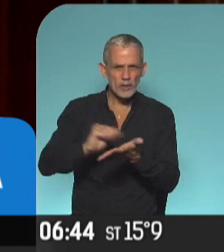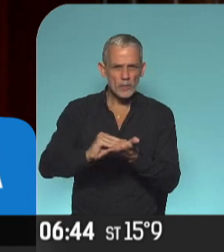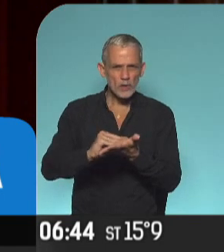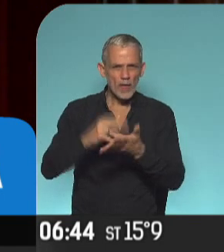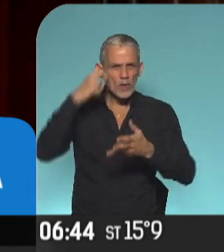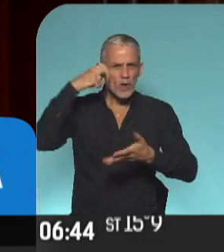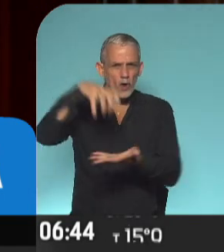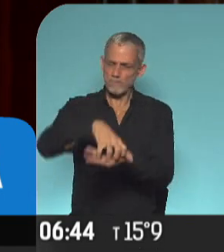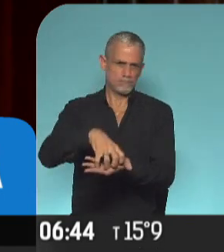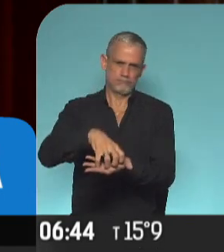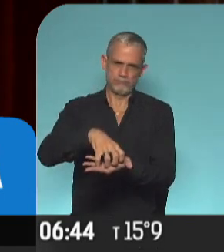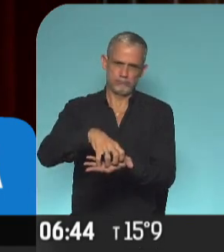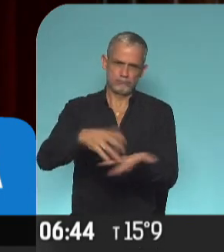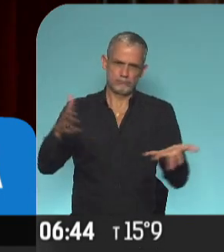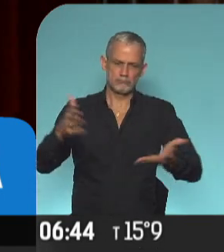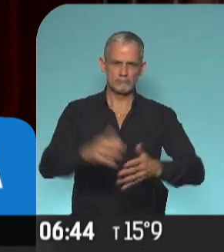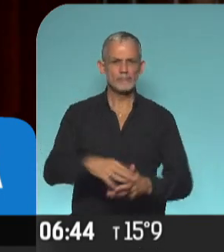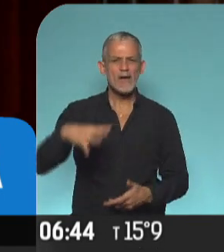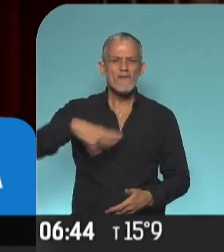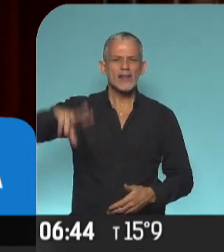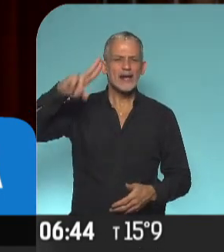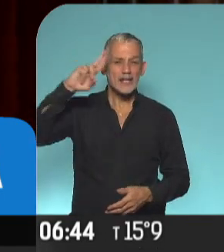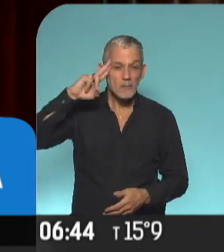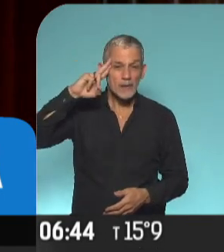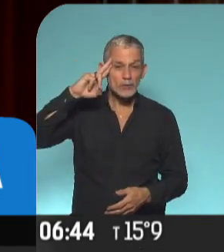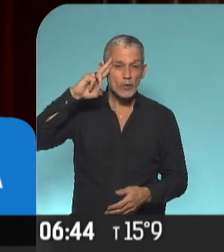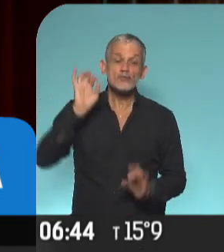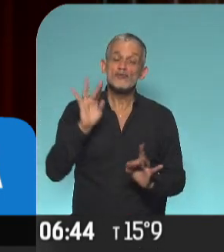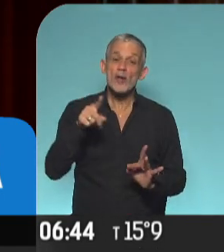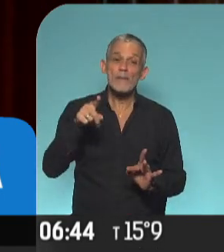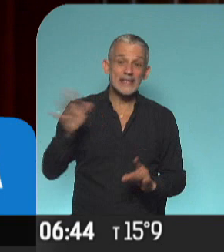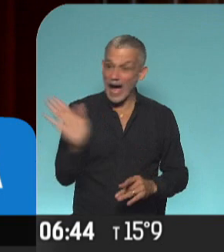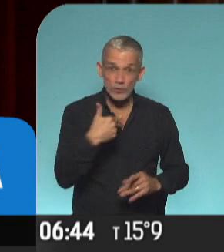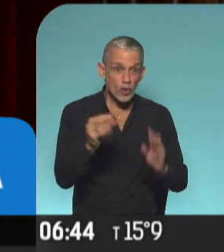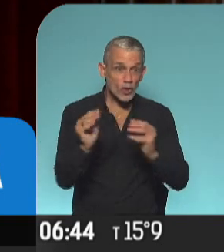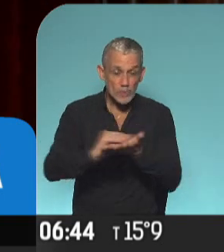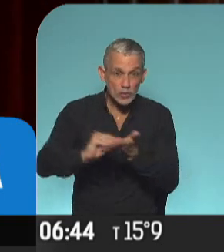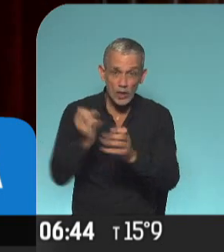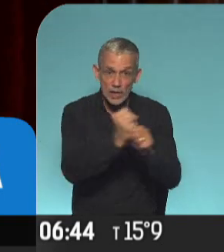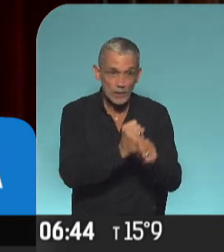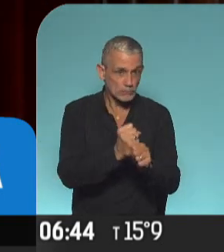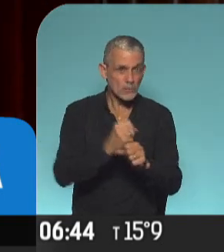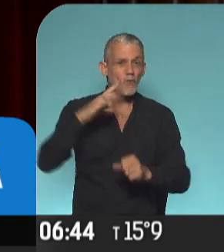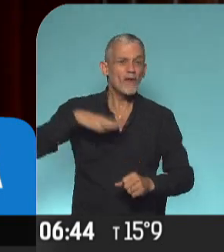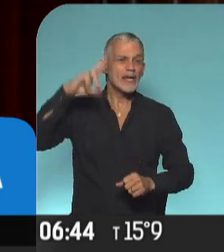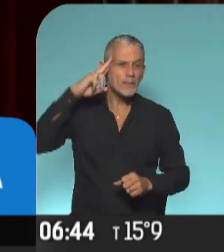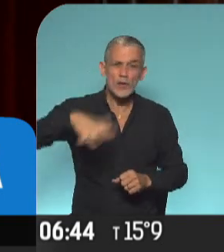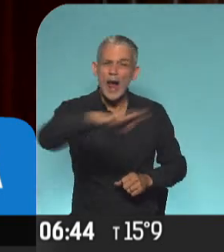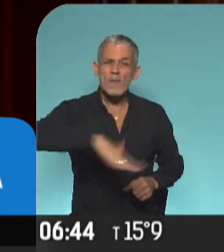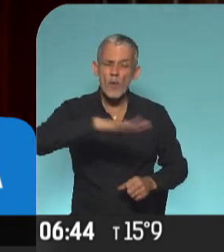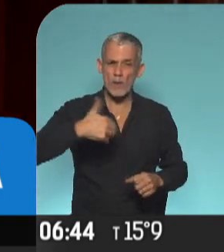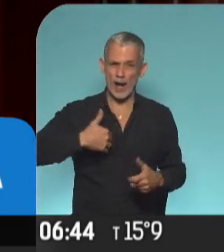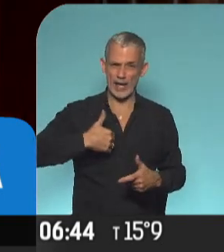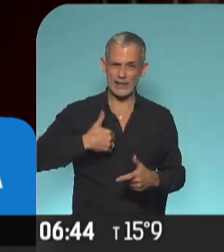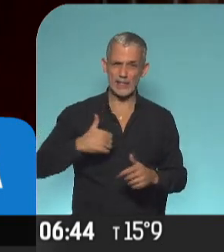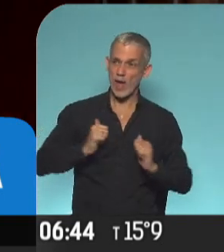casa. Que le falta el respeto no solamente a todos los diputados, sino al pueblo argentino que espera